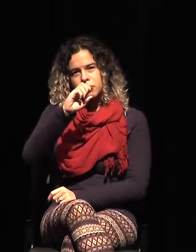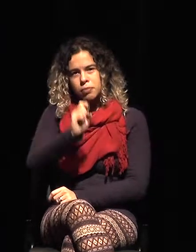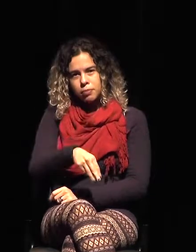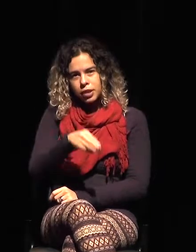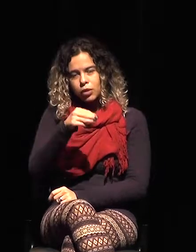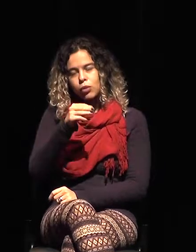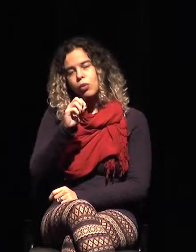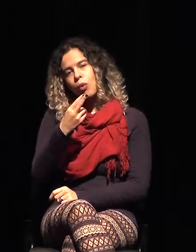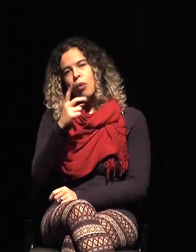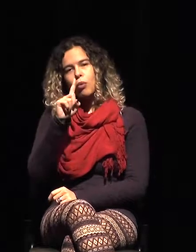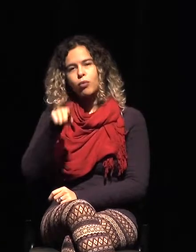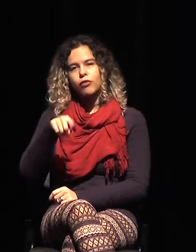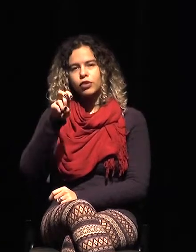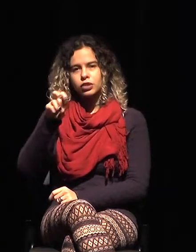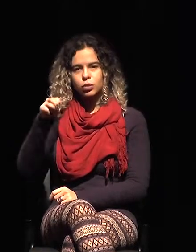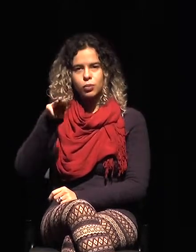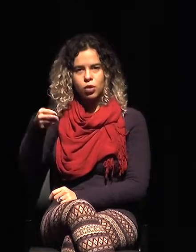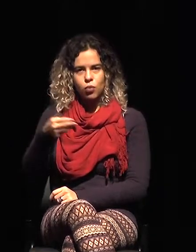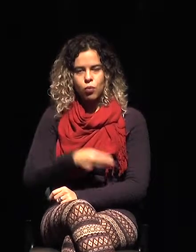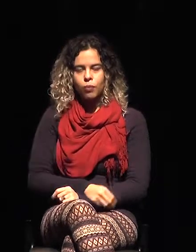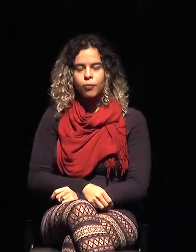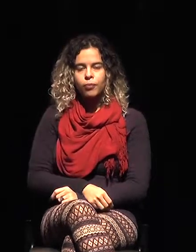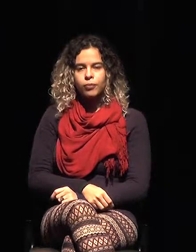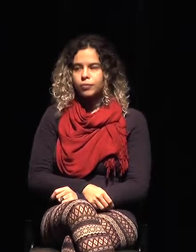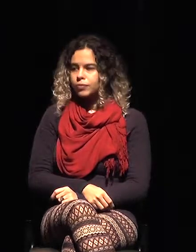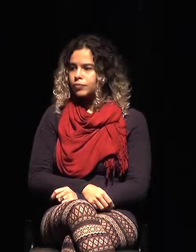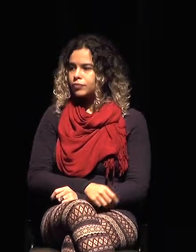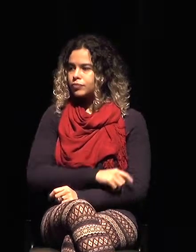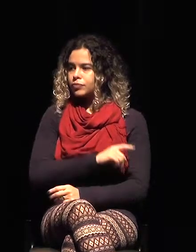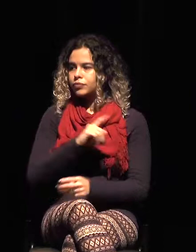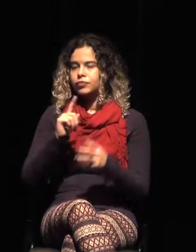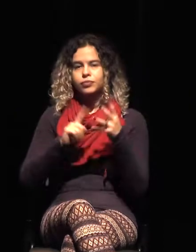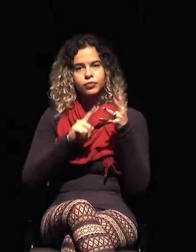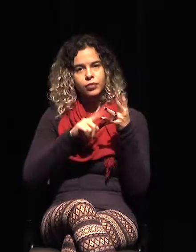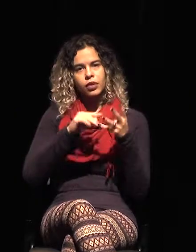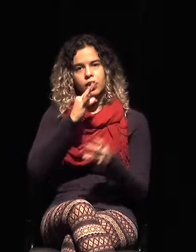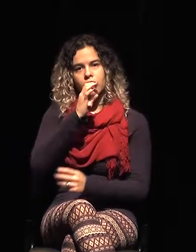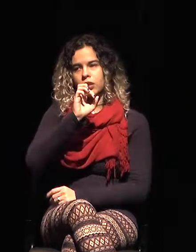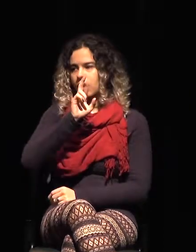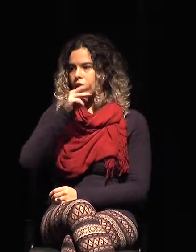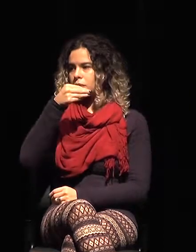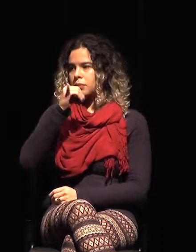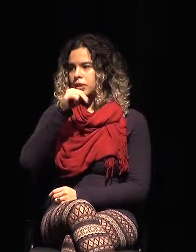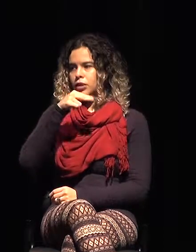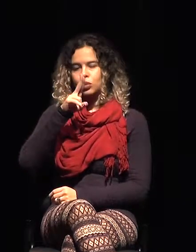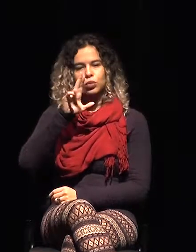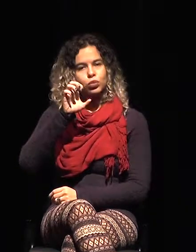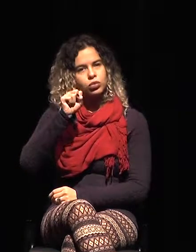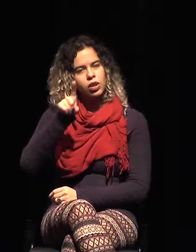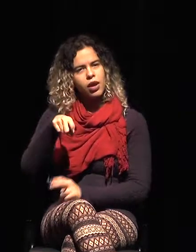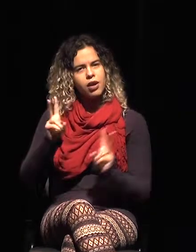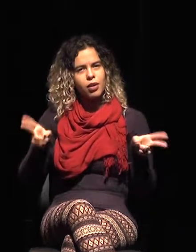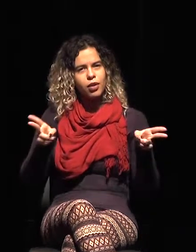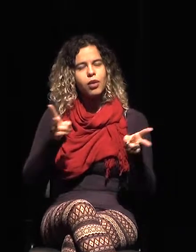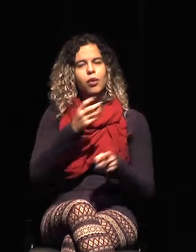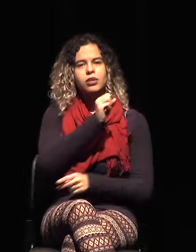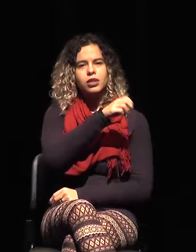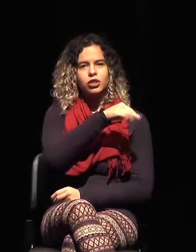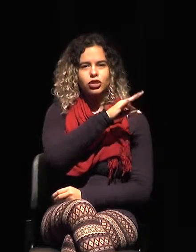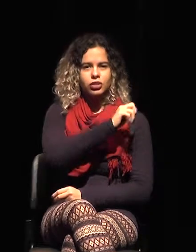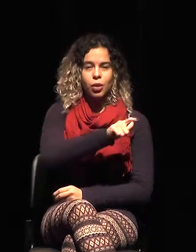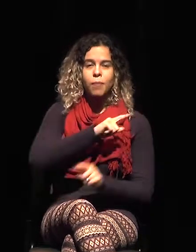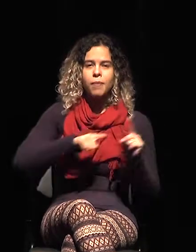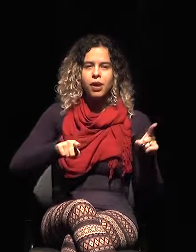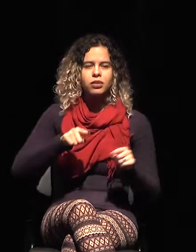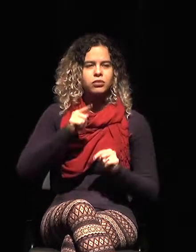en fin. Luego, términos, aquí tratamos solo de las transportadoras, pero podrían preguntarme, bueno, y las